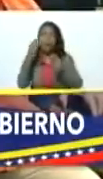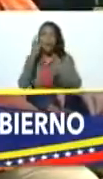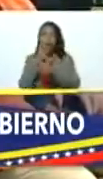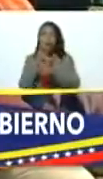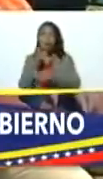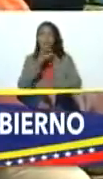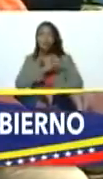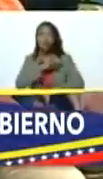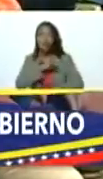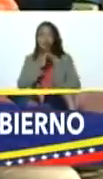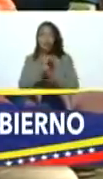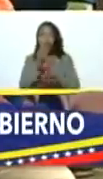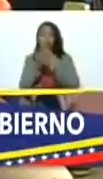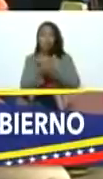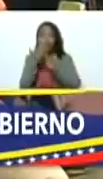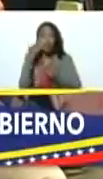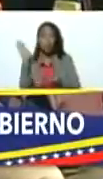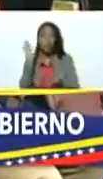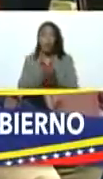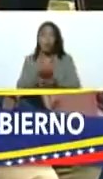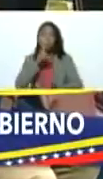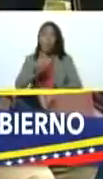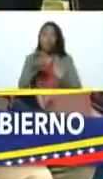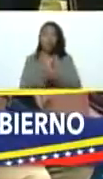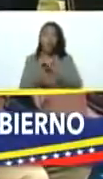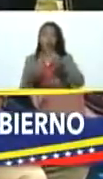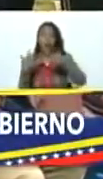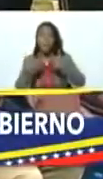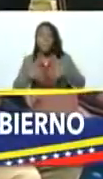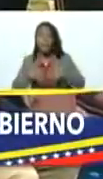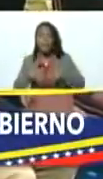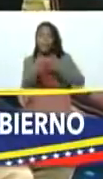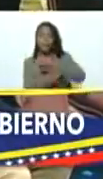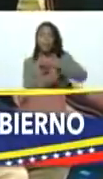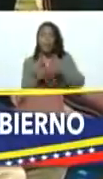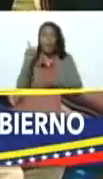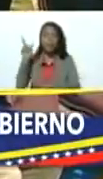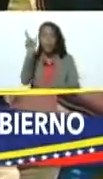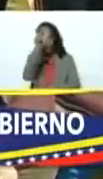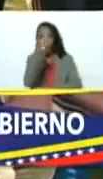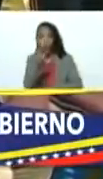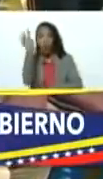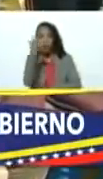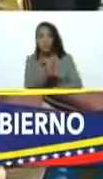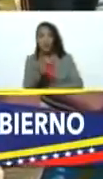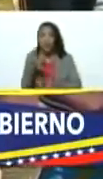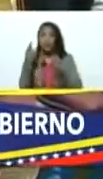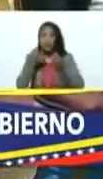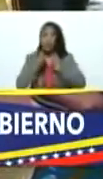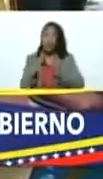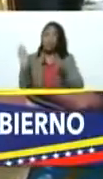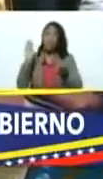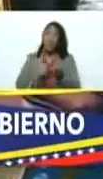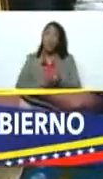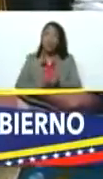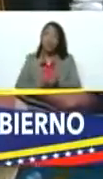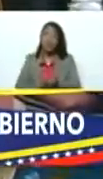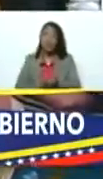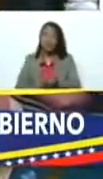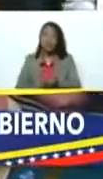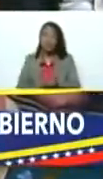para mal poner a las empresas básicas de Guayana y tratar de posicionar